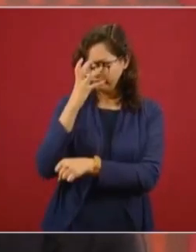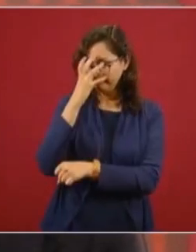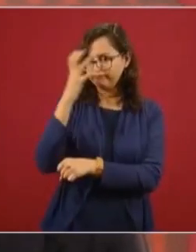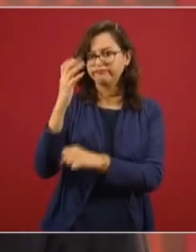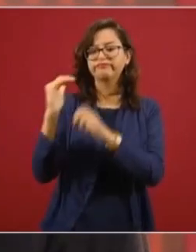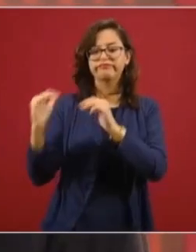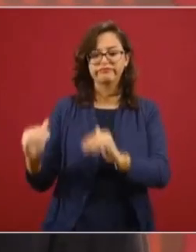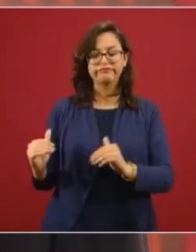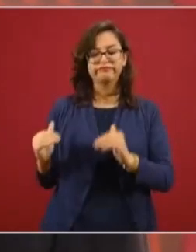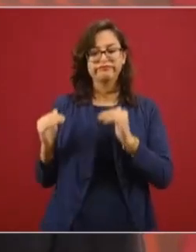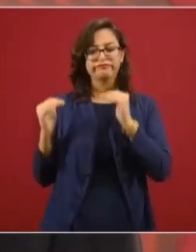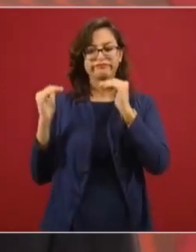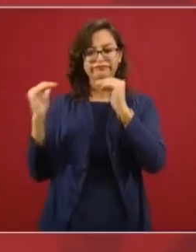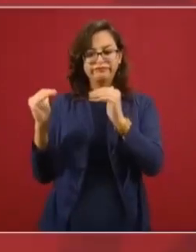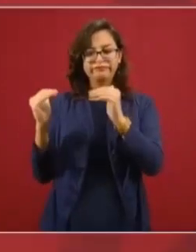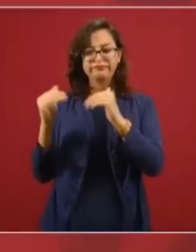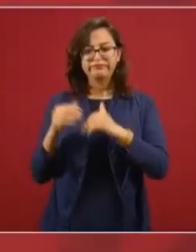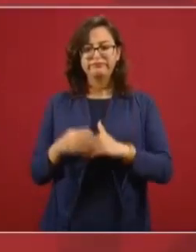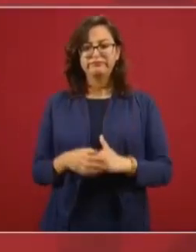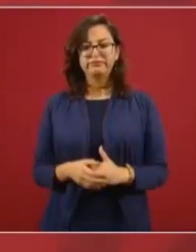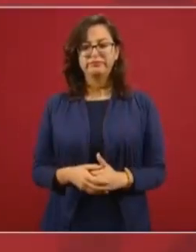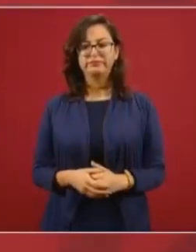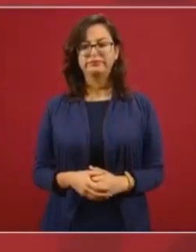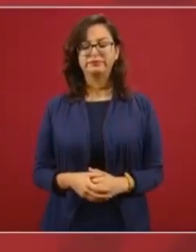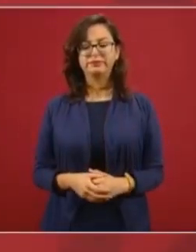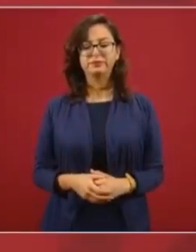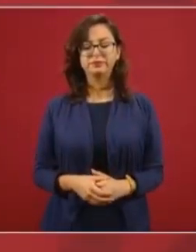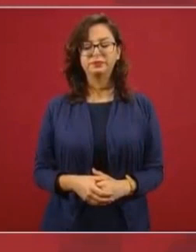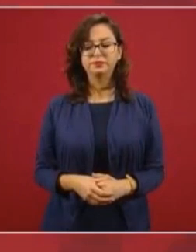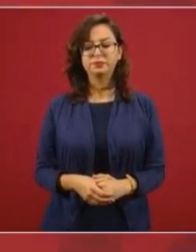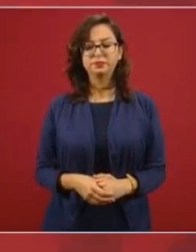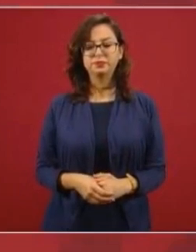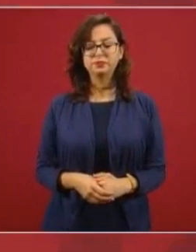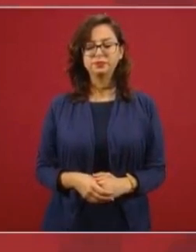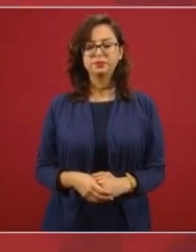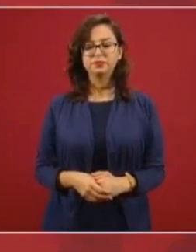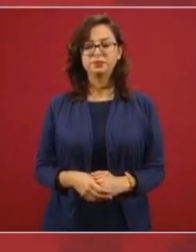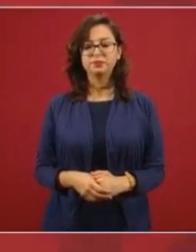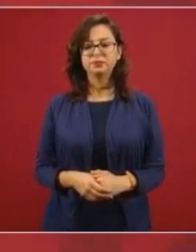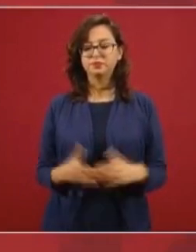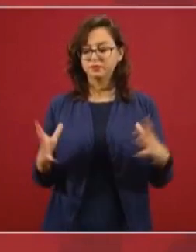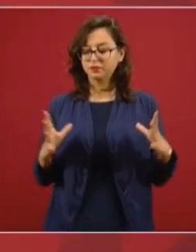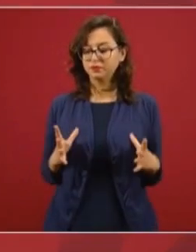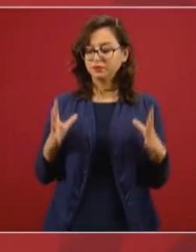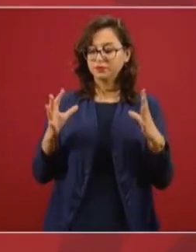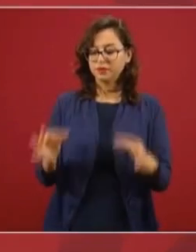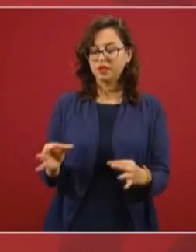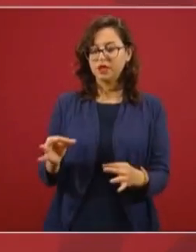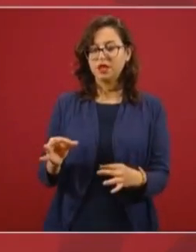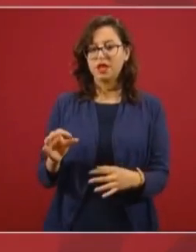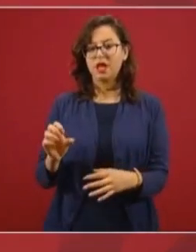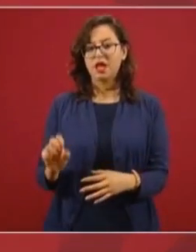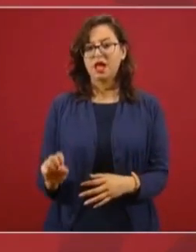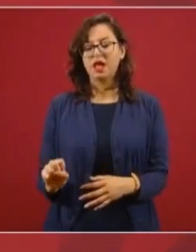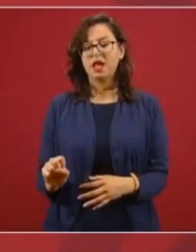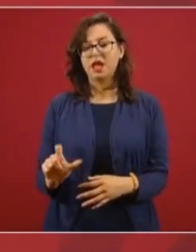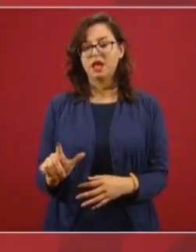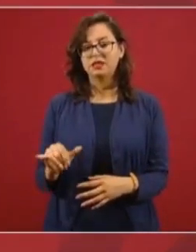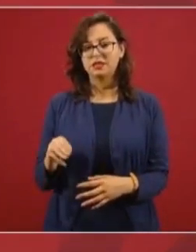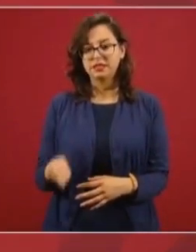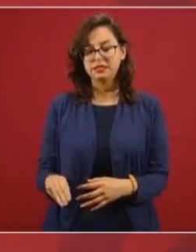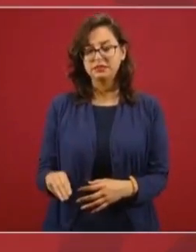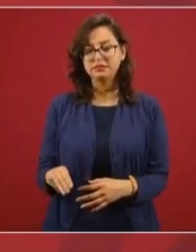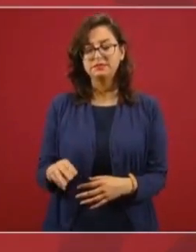la fundación Slim y,